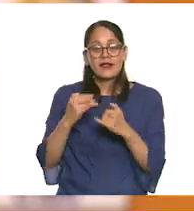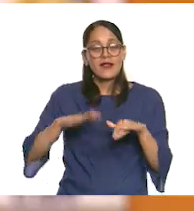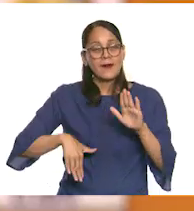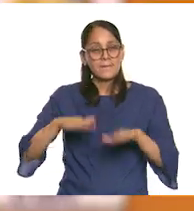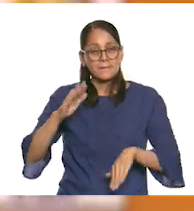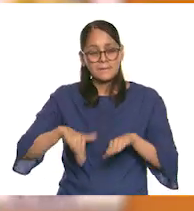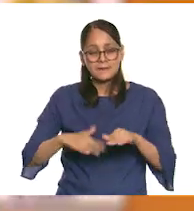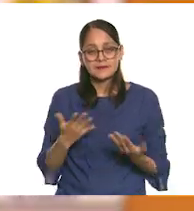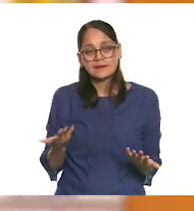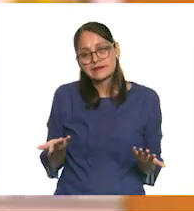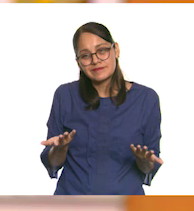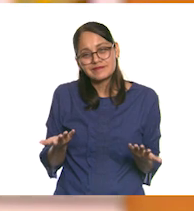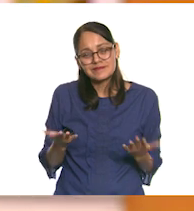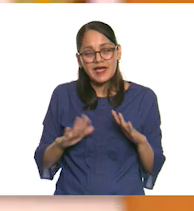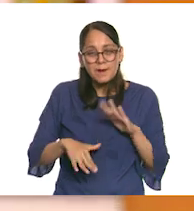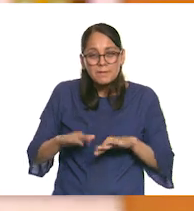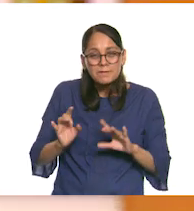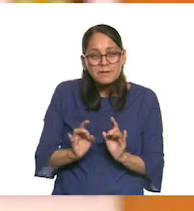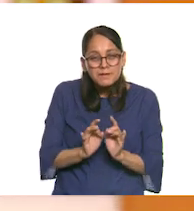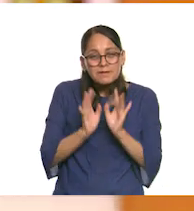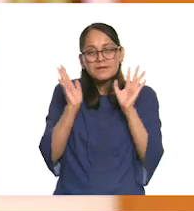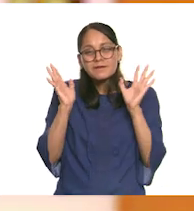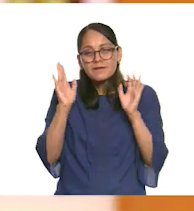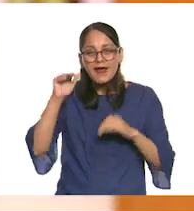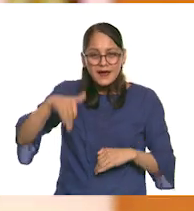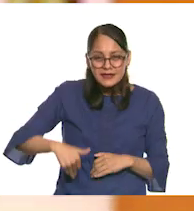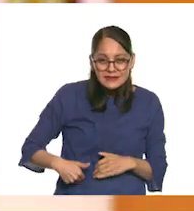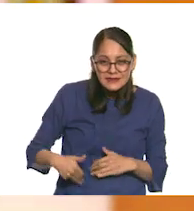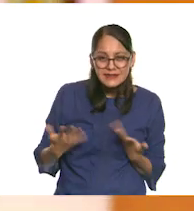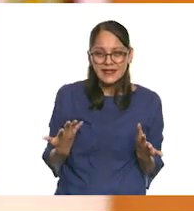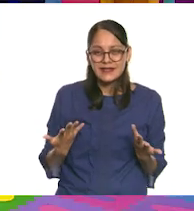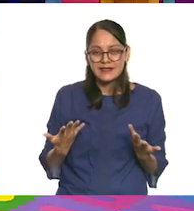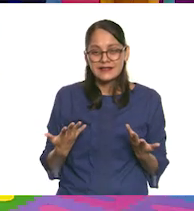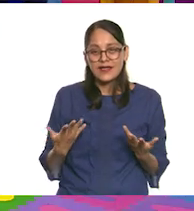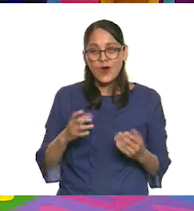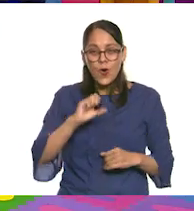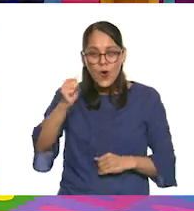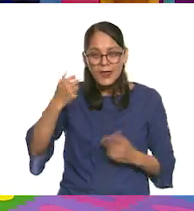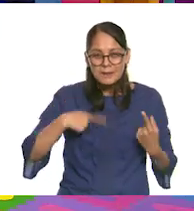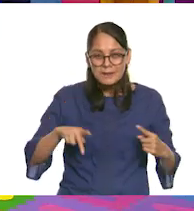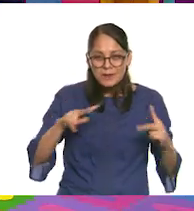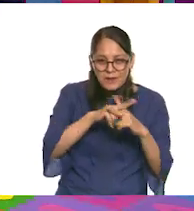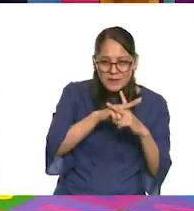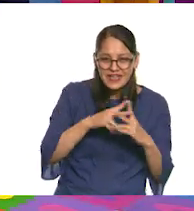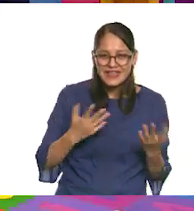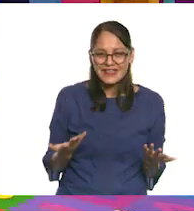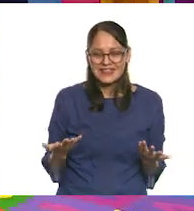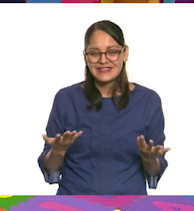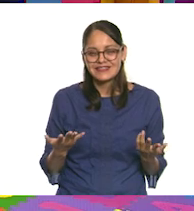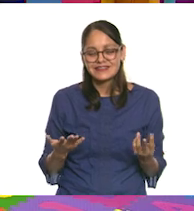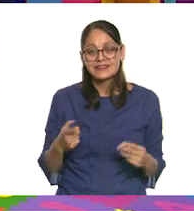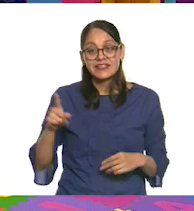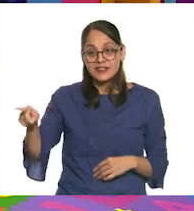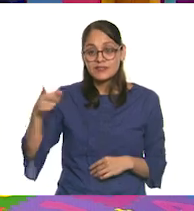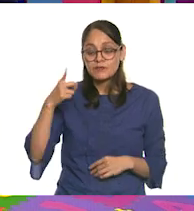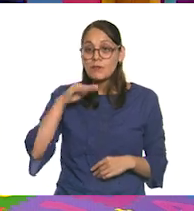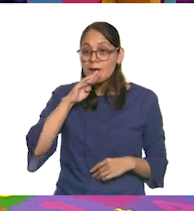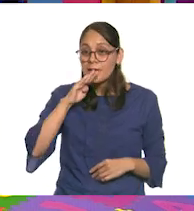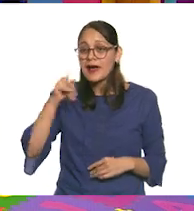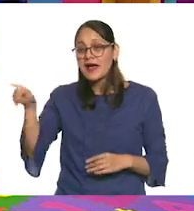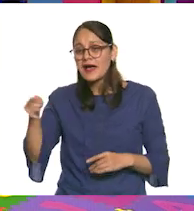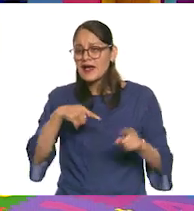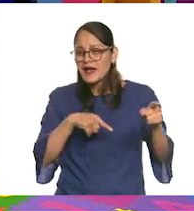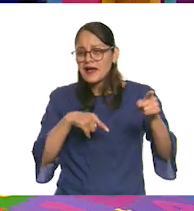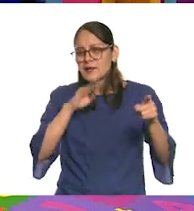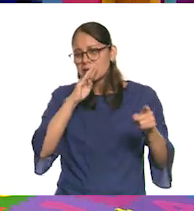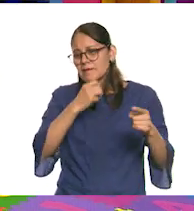suceden cosas, accidentes, topetazos con otros niños, y yo no podía decirle a mi mamá, ¡ay